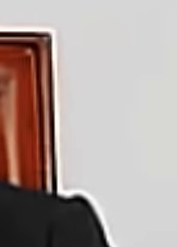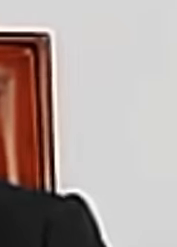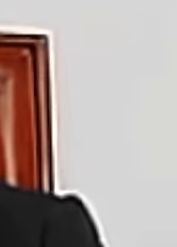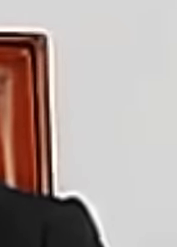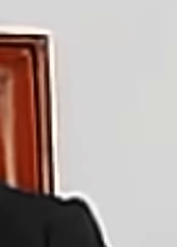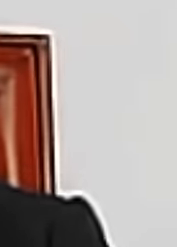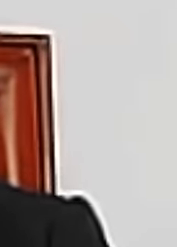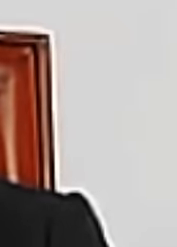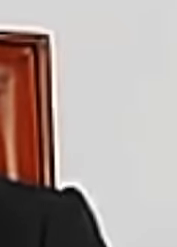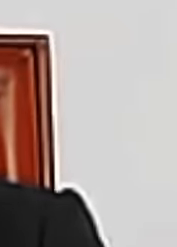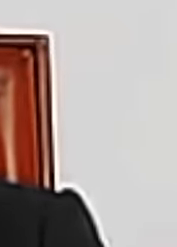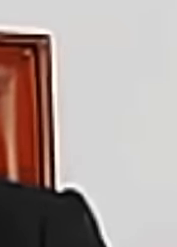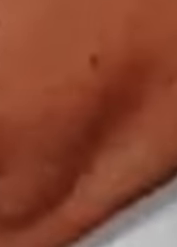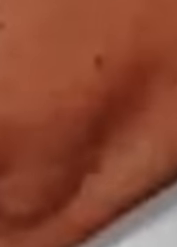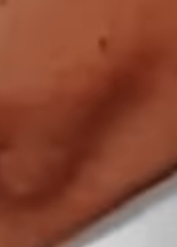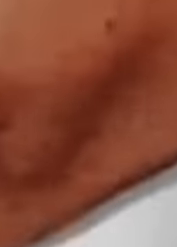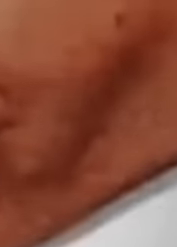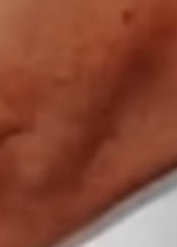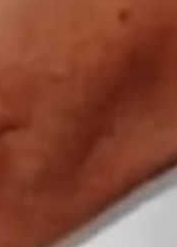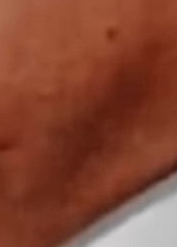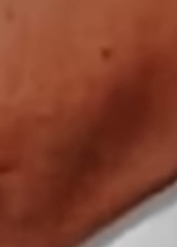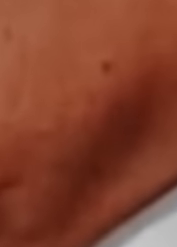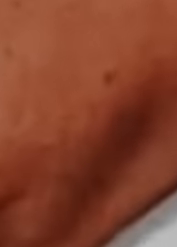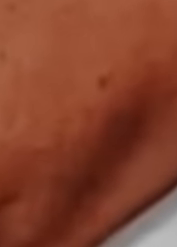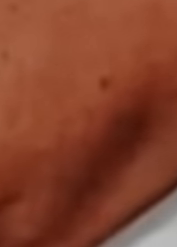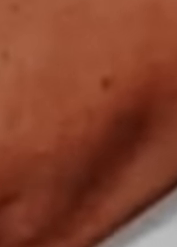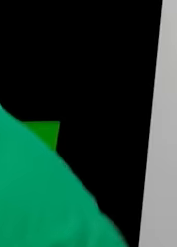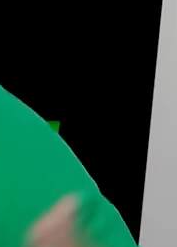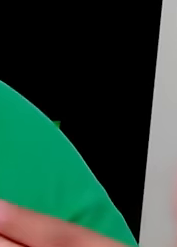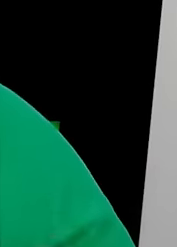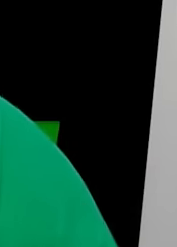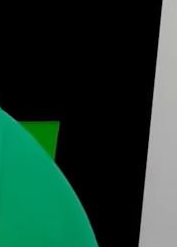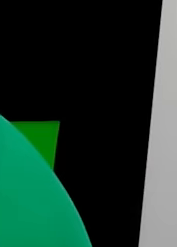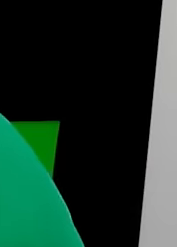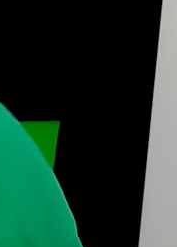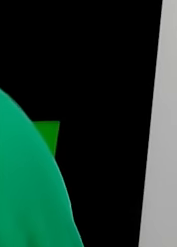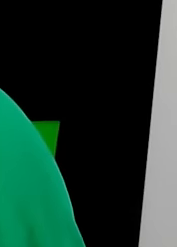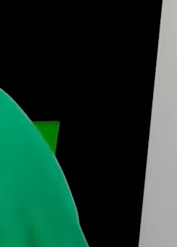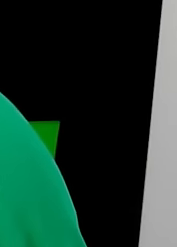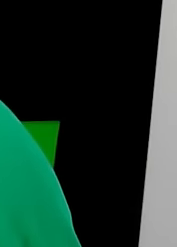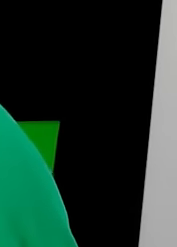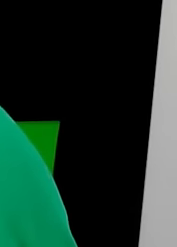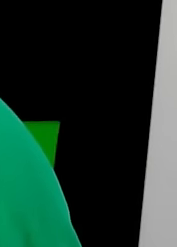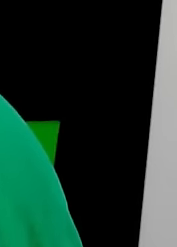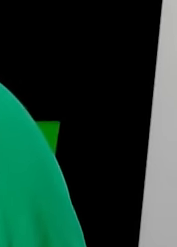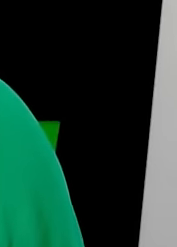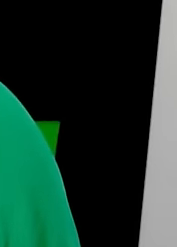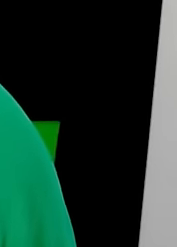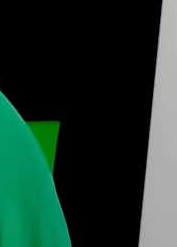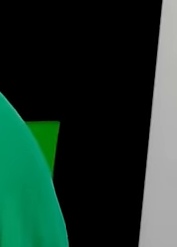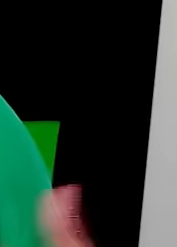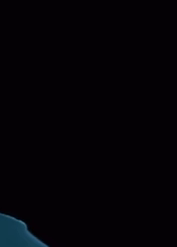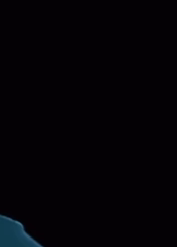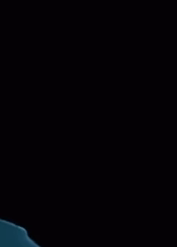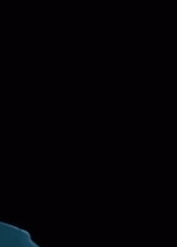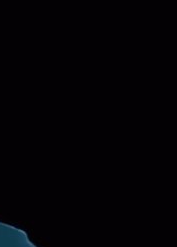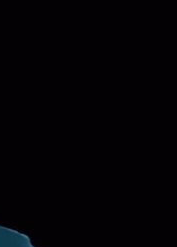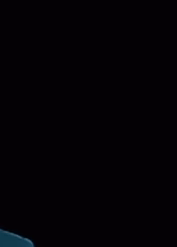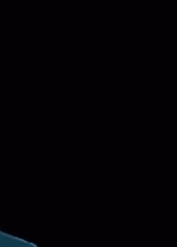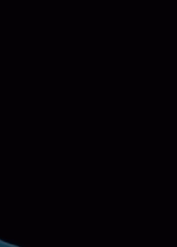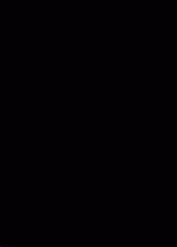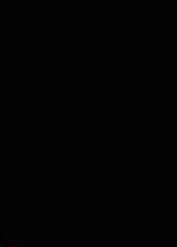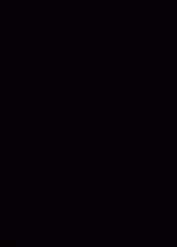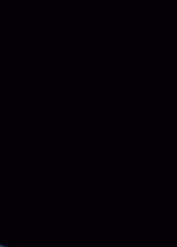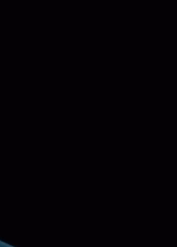ganador a un candidato de otro país. Les revira y no solo eso, les dicen no al